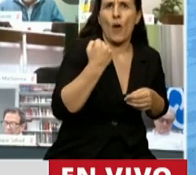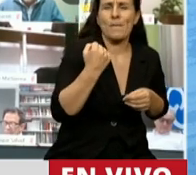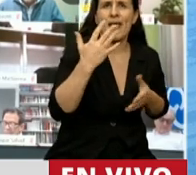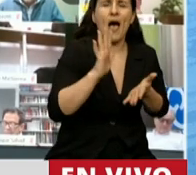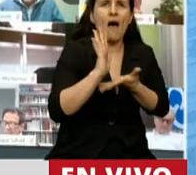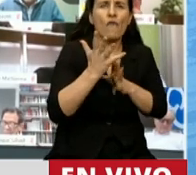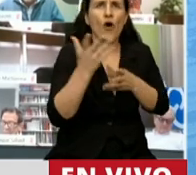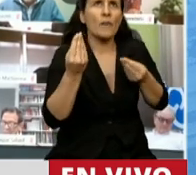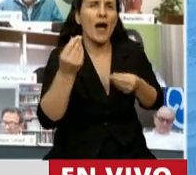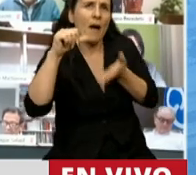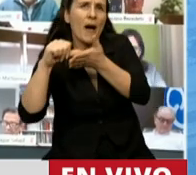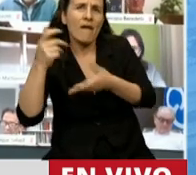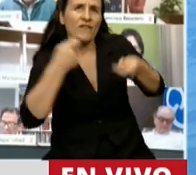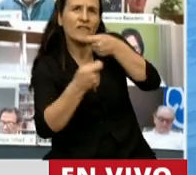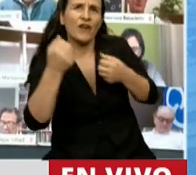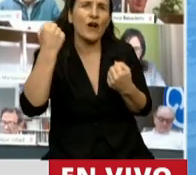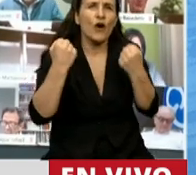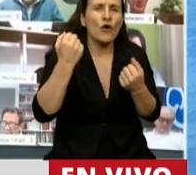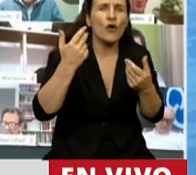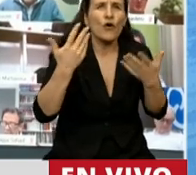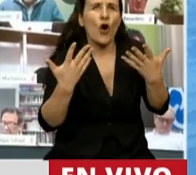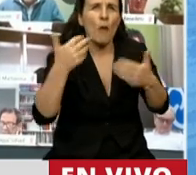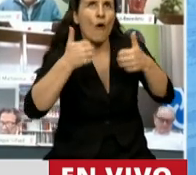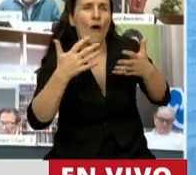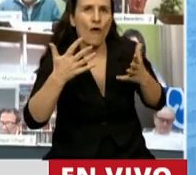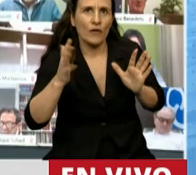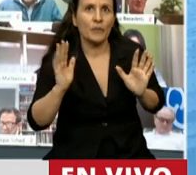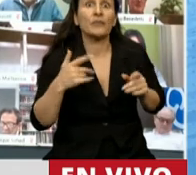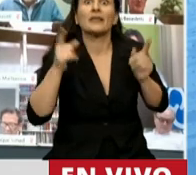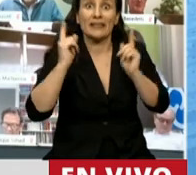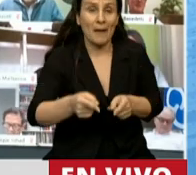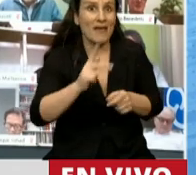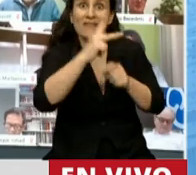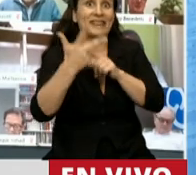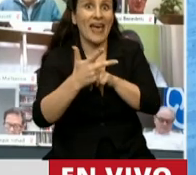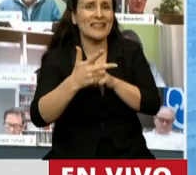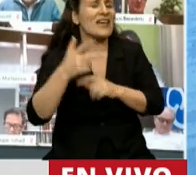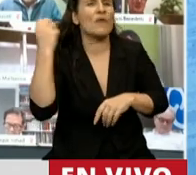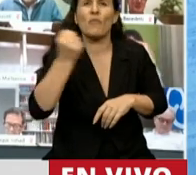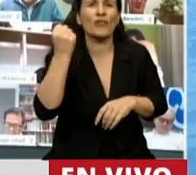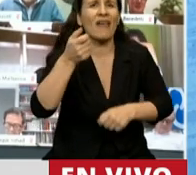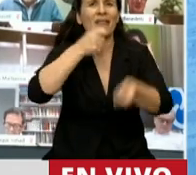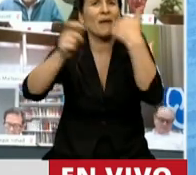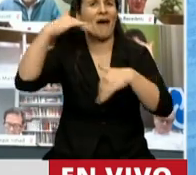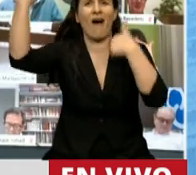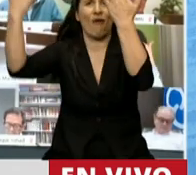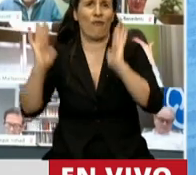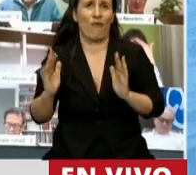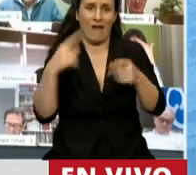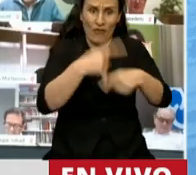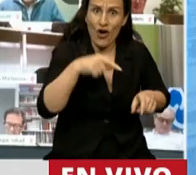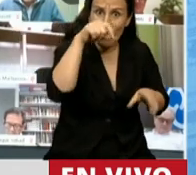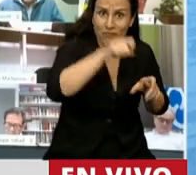Y en tercero, exportar, ponerle valor agregado al trabajo de los argentinos. Por supuesto, eso ha